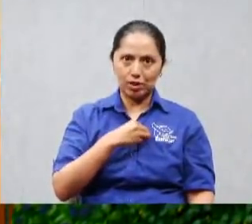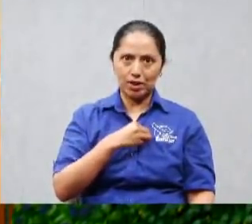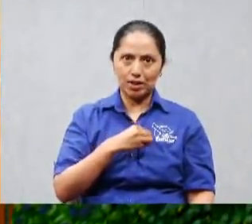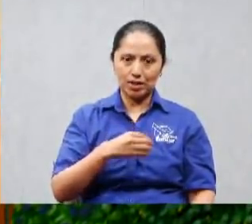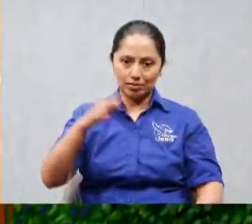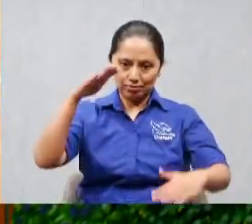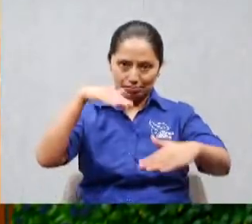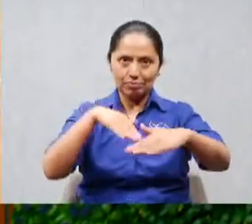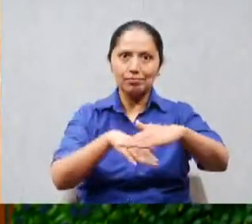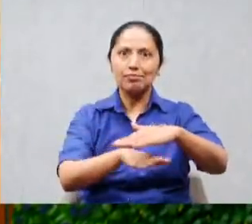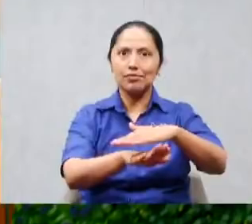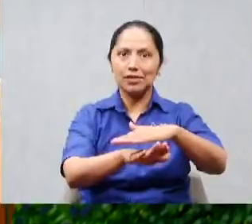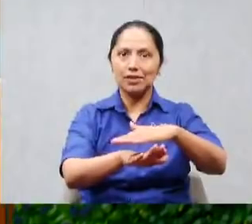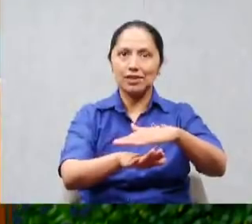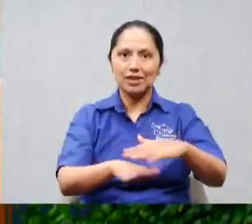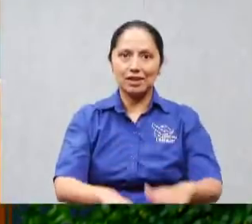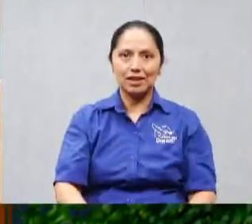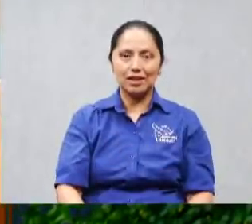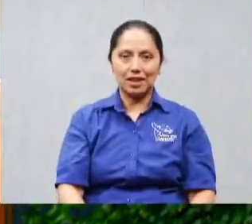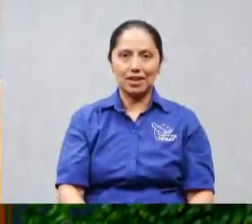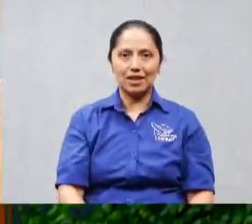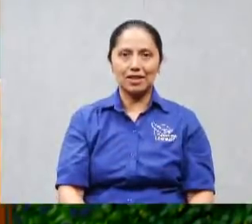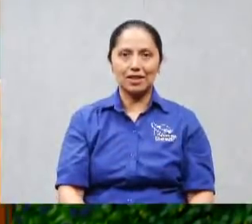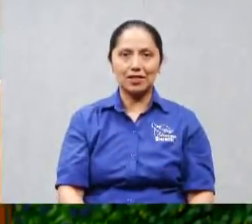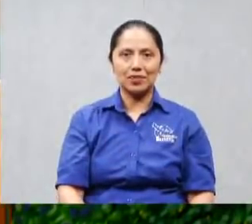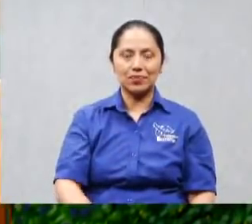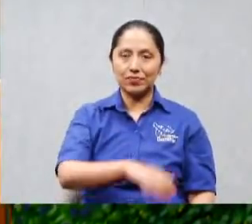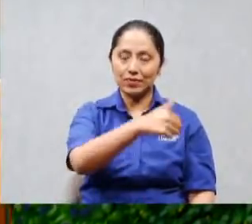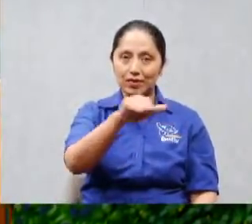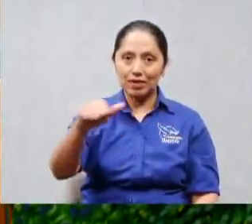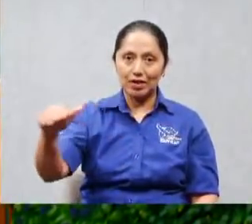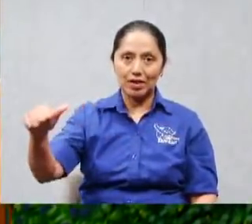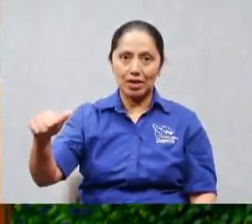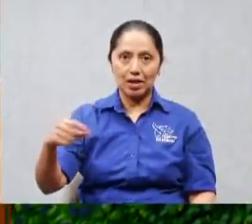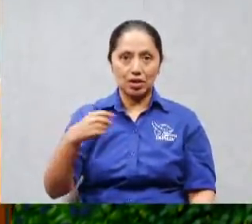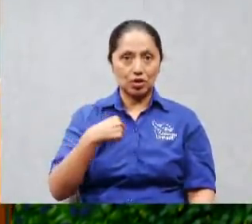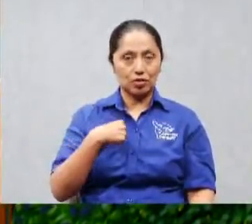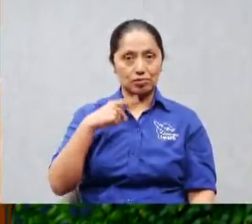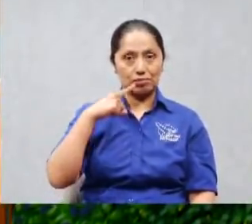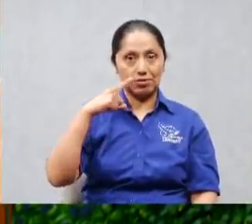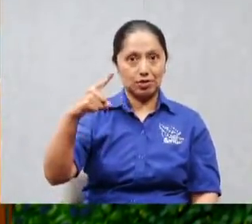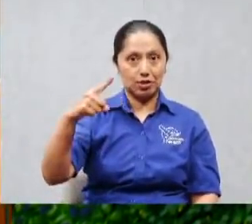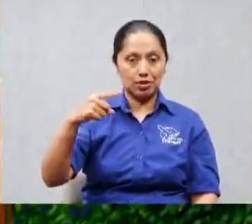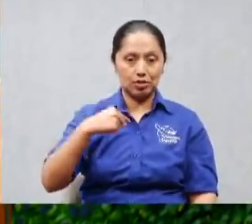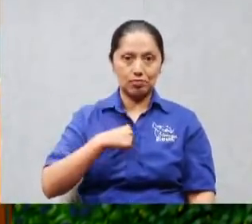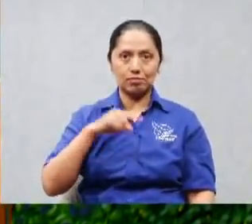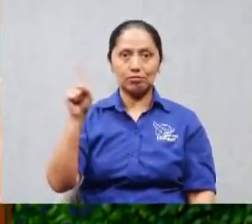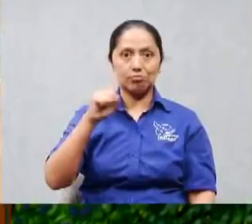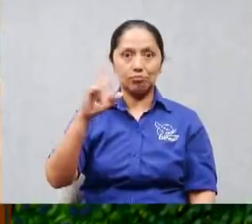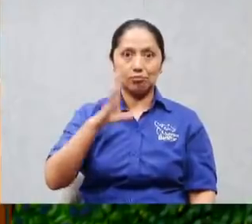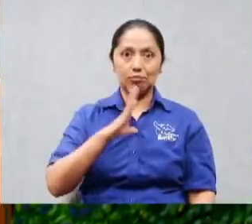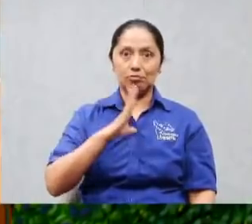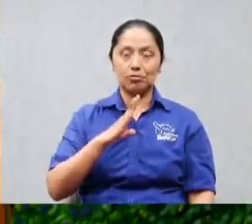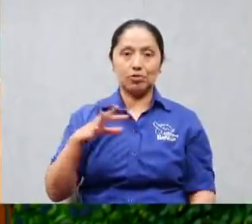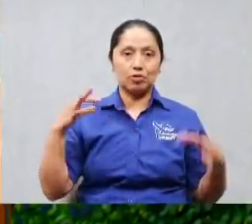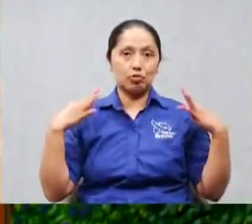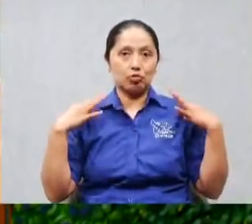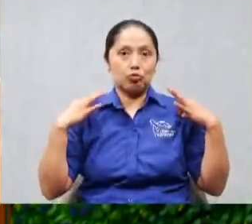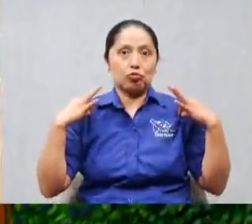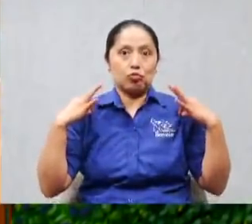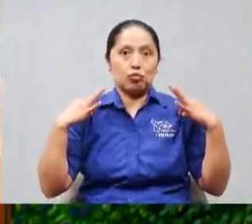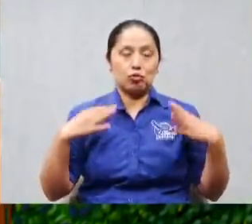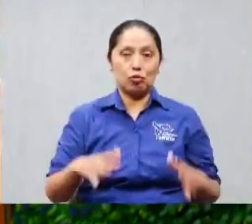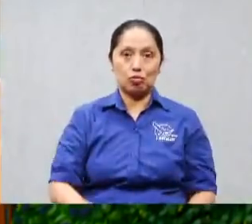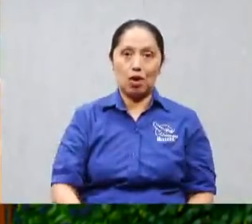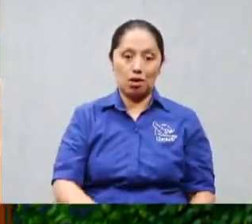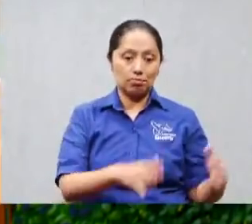Y traía su snorkel y su cosa esa, ¿cómo es que se llama esa cosa que se pone? Eso, eso que usted tiene